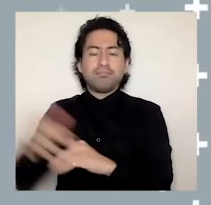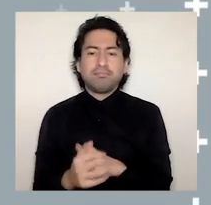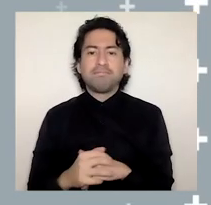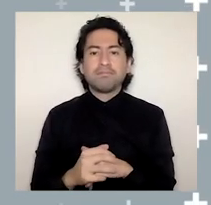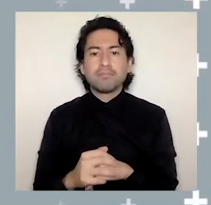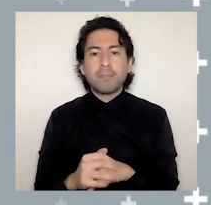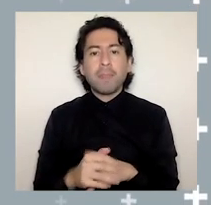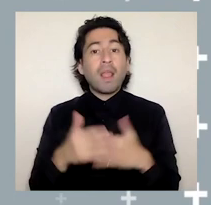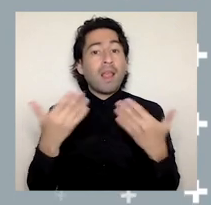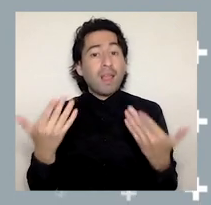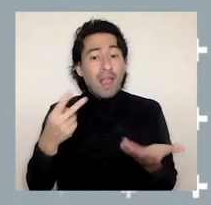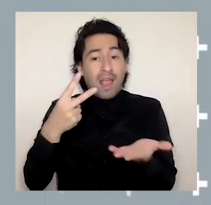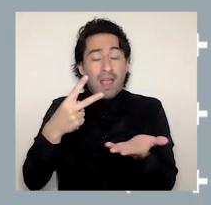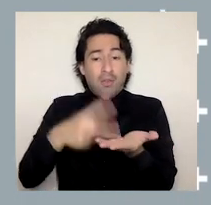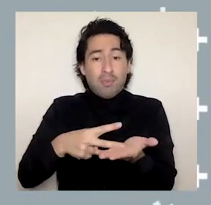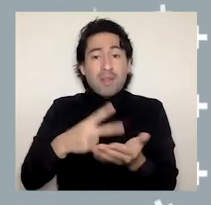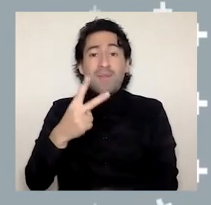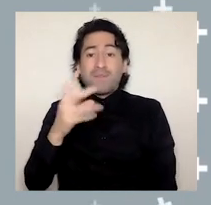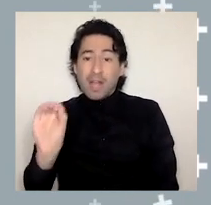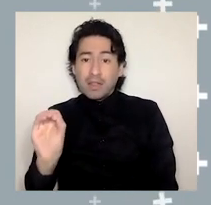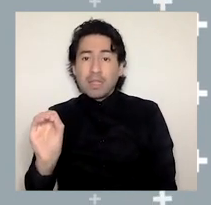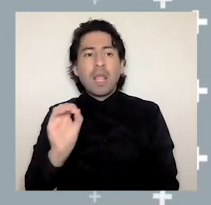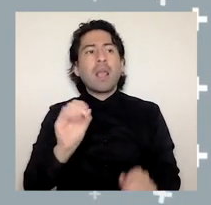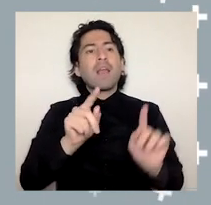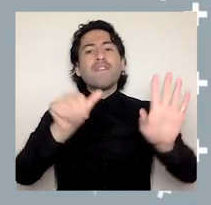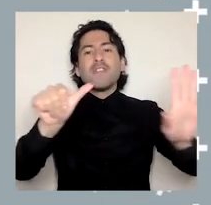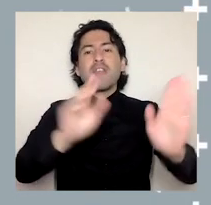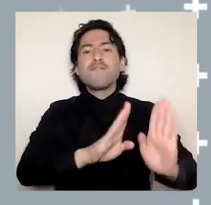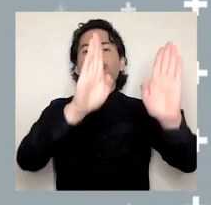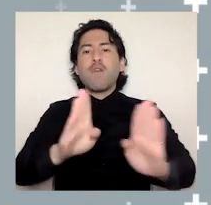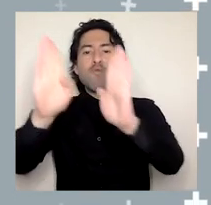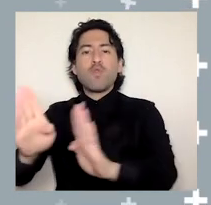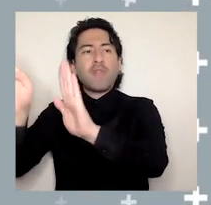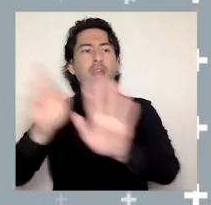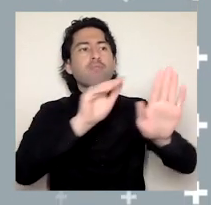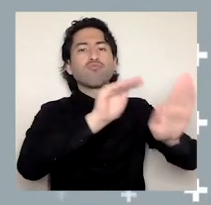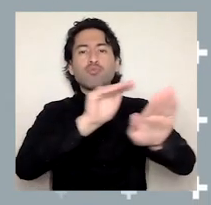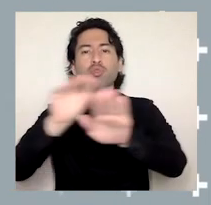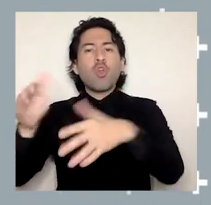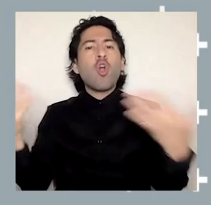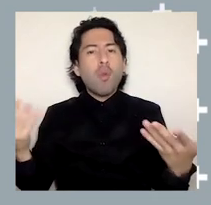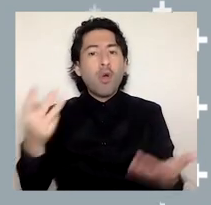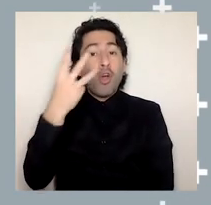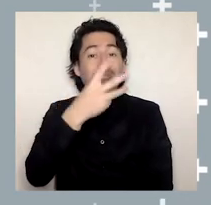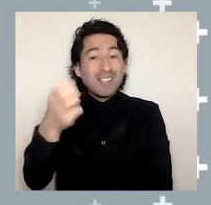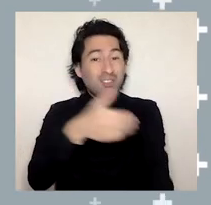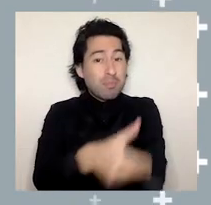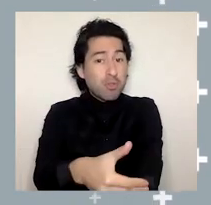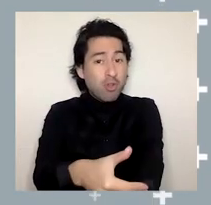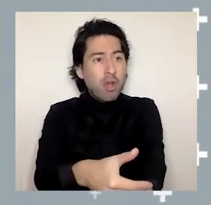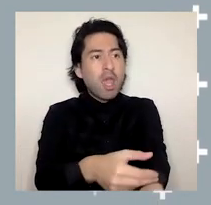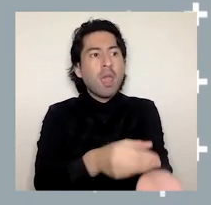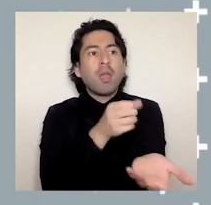para el año 2020 apoyamos a las seis facultades transfiriendo un total de 300 millones de pesos para